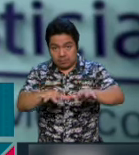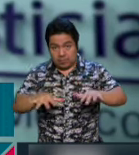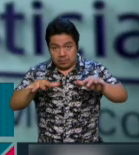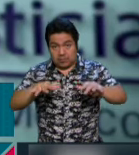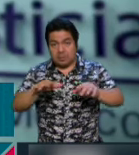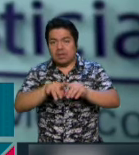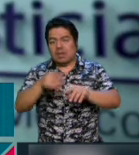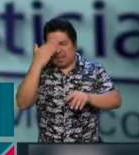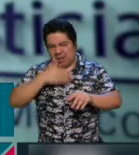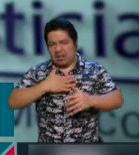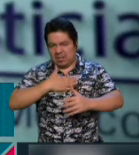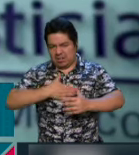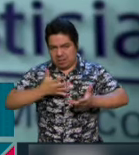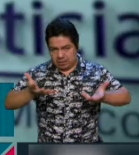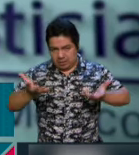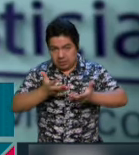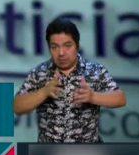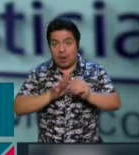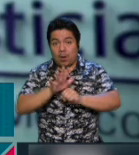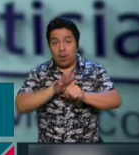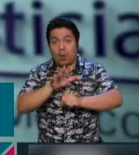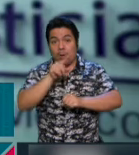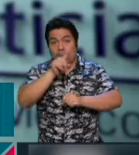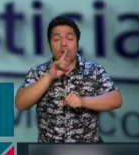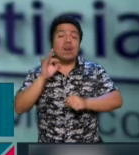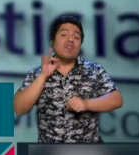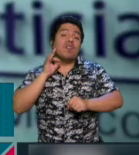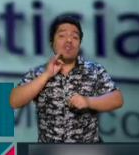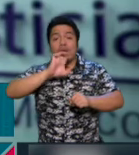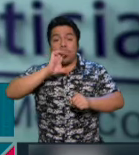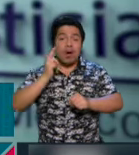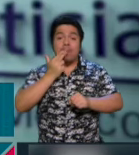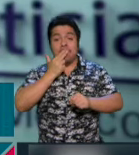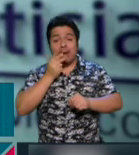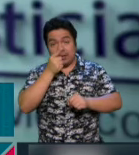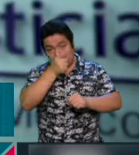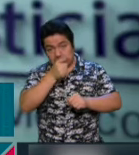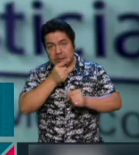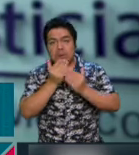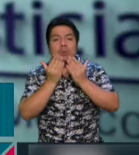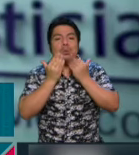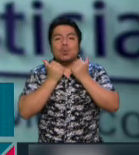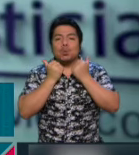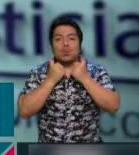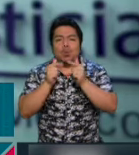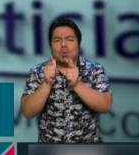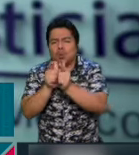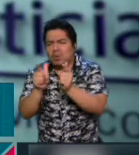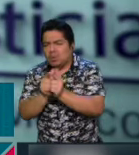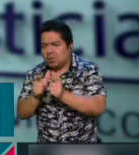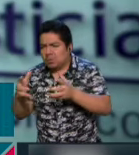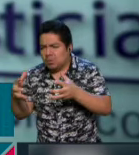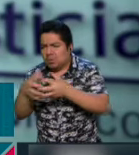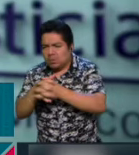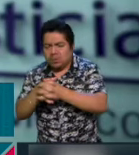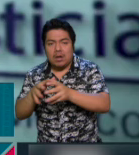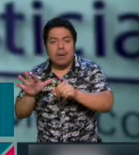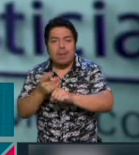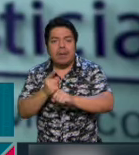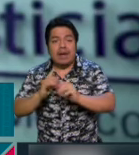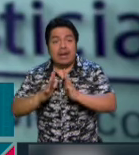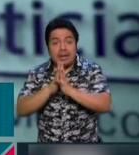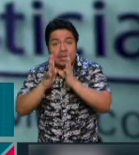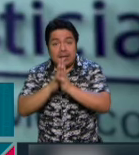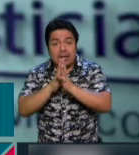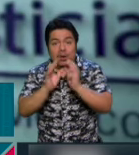Procuración de Justicia, que la Fiscalía Anticorrupción del Estado de Chihuahua no forma parte del convenio de colaboración